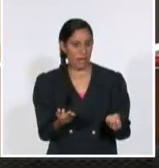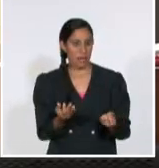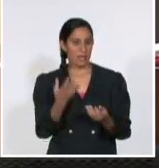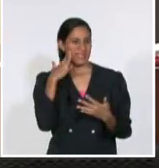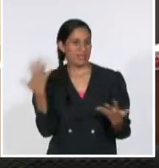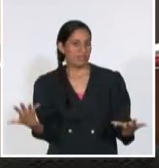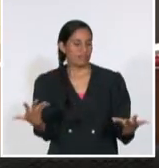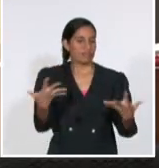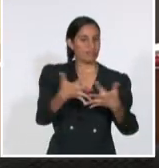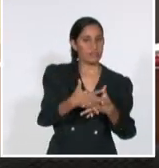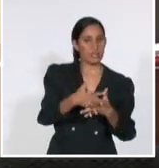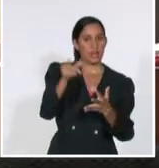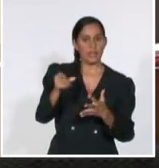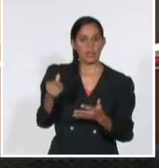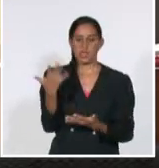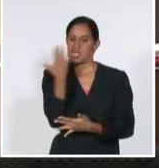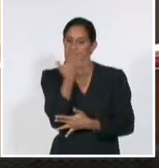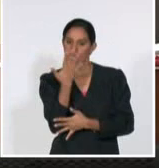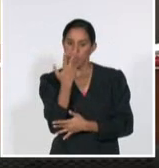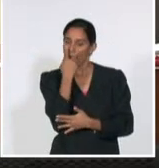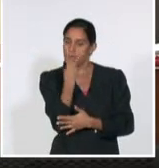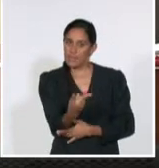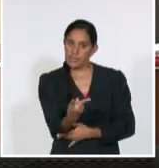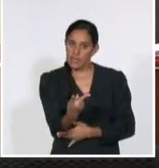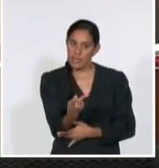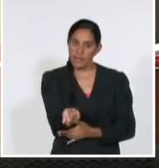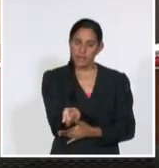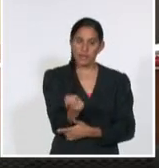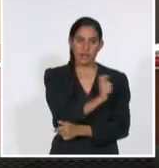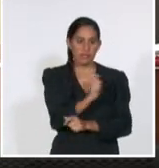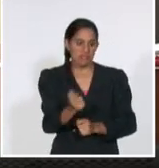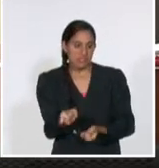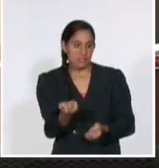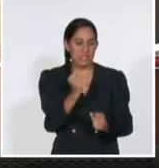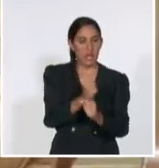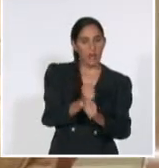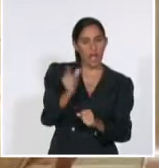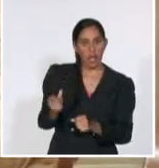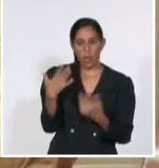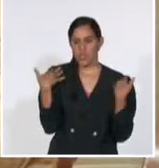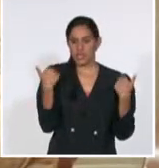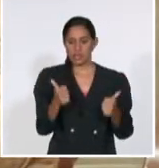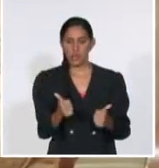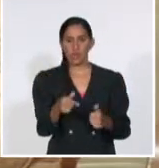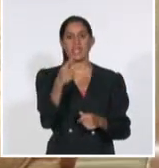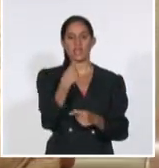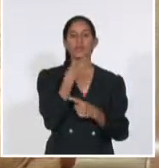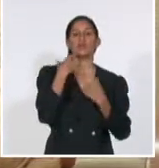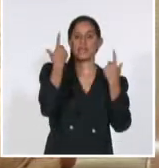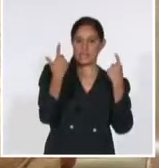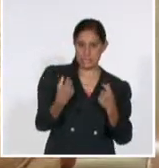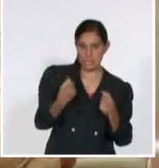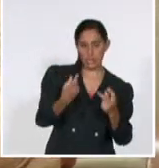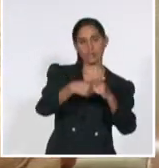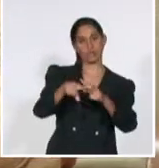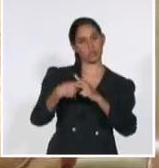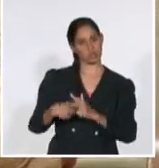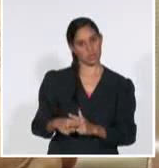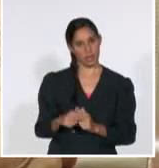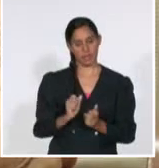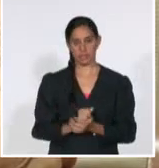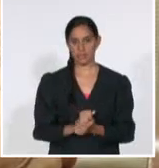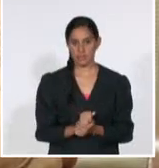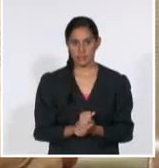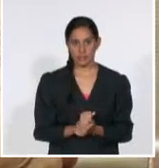de quién lo va a atender, de cómo, entonces ese es un asunto que nosotros tenemos que solucionar. El impacto de la ejecución de obras